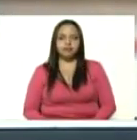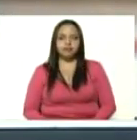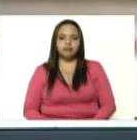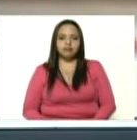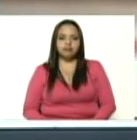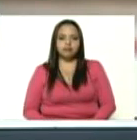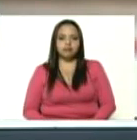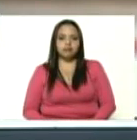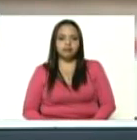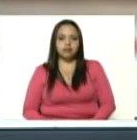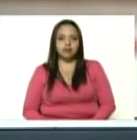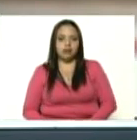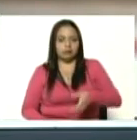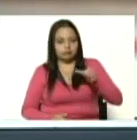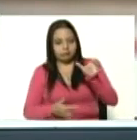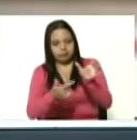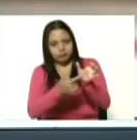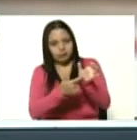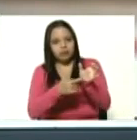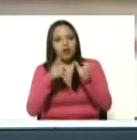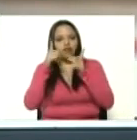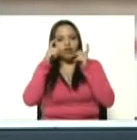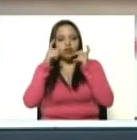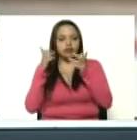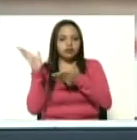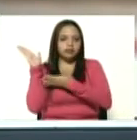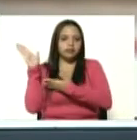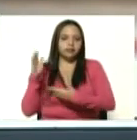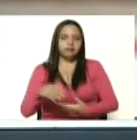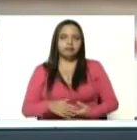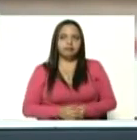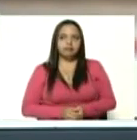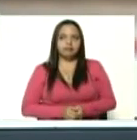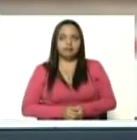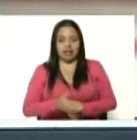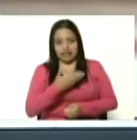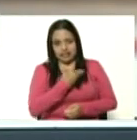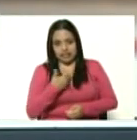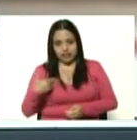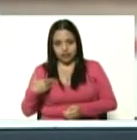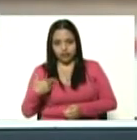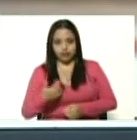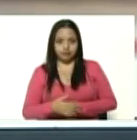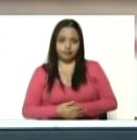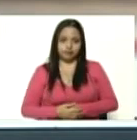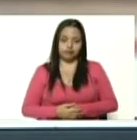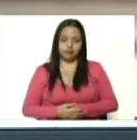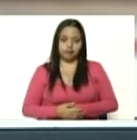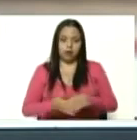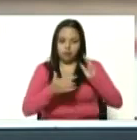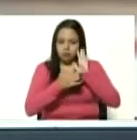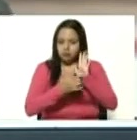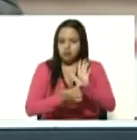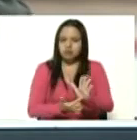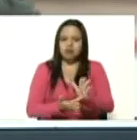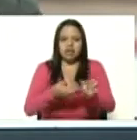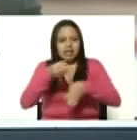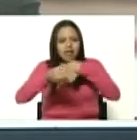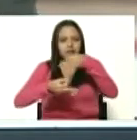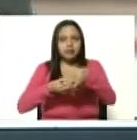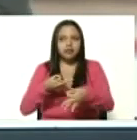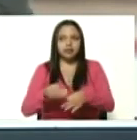Me mandó esta foto Héctor Rodríguez y quiero hacer el señalamiento, me mandó esta foto,